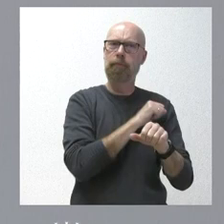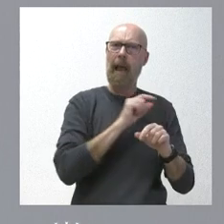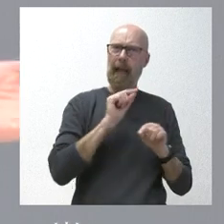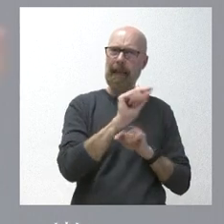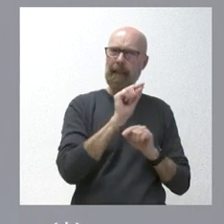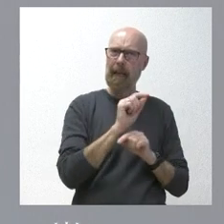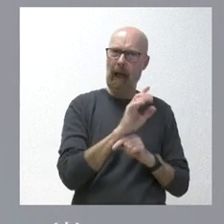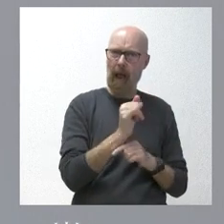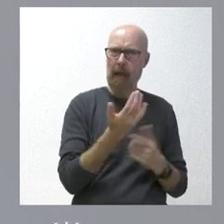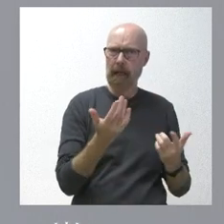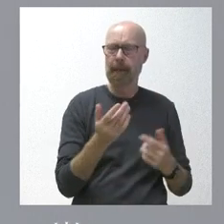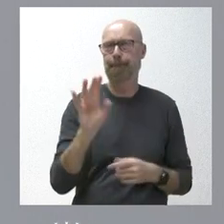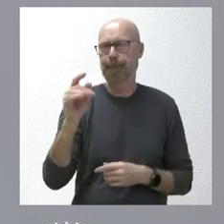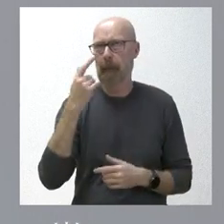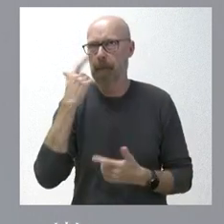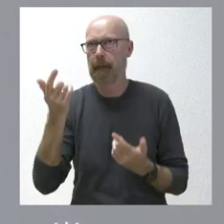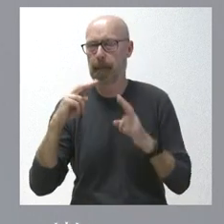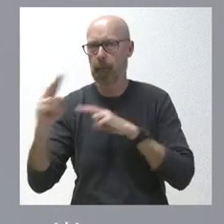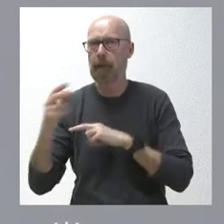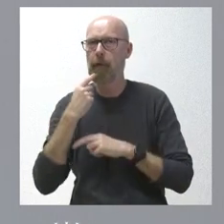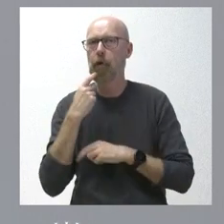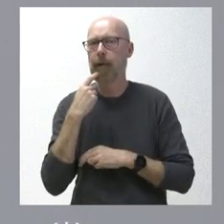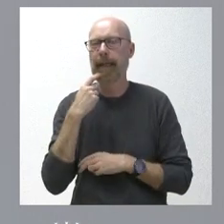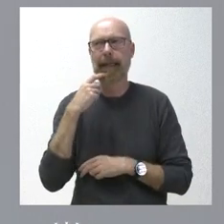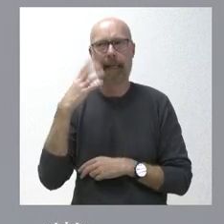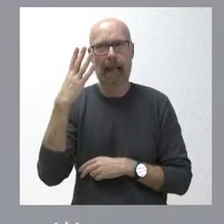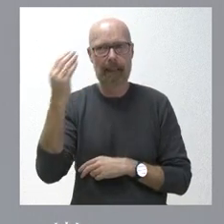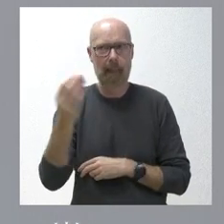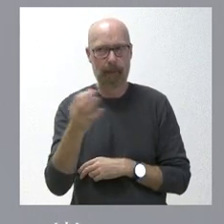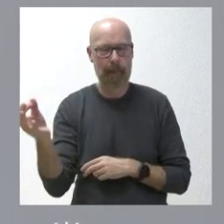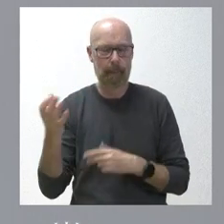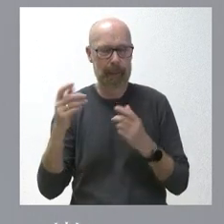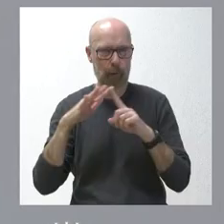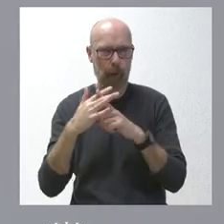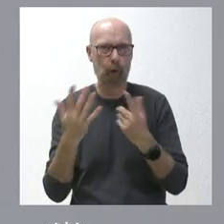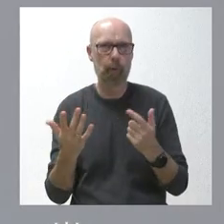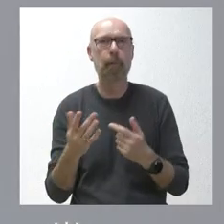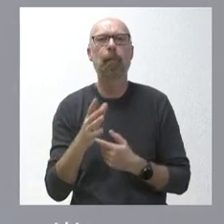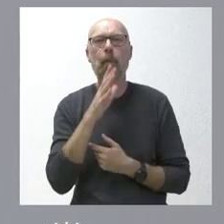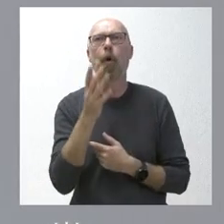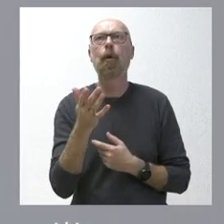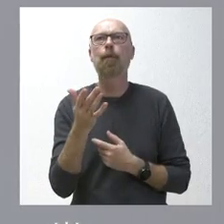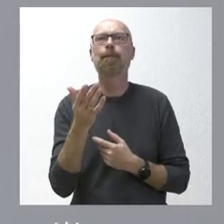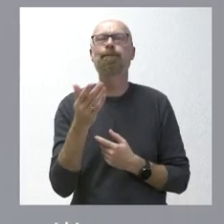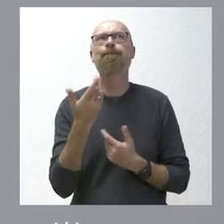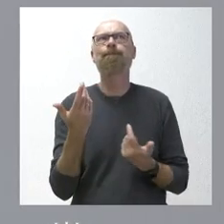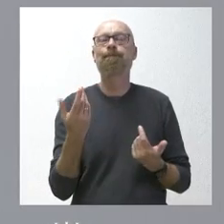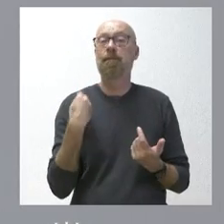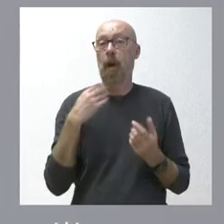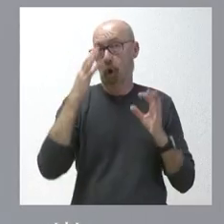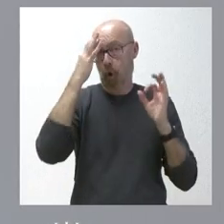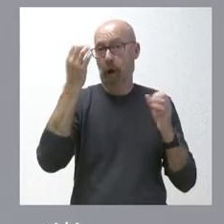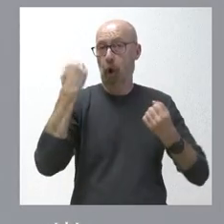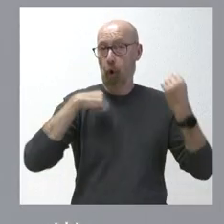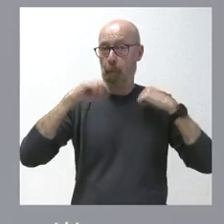Puedo entender perfectamente y respetar, lógicamente, que el comportamiento del presidente del